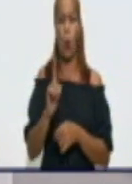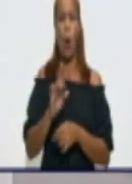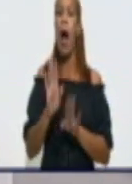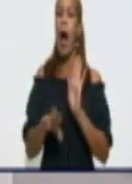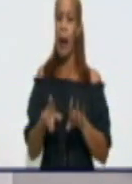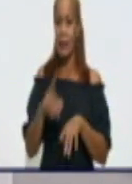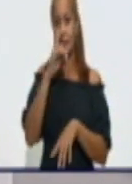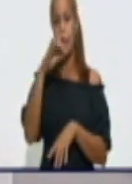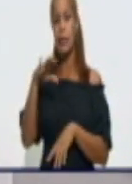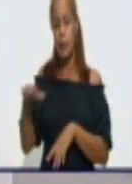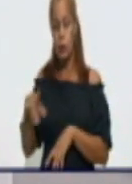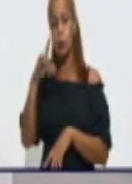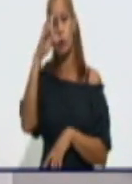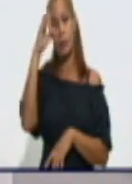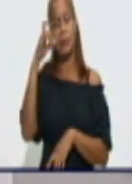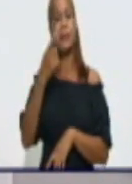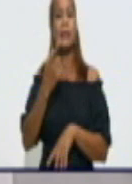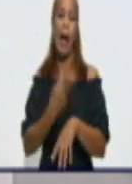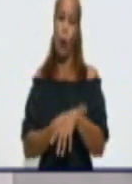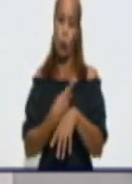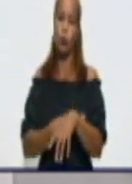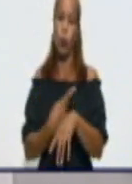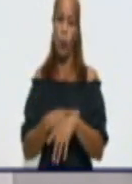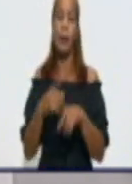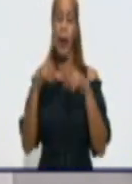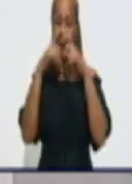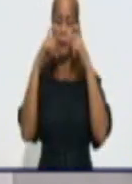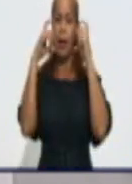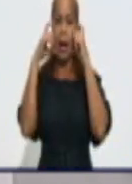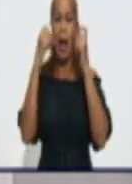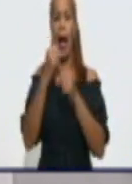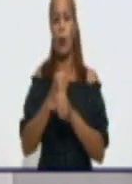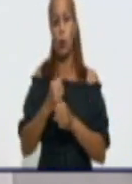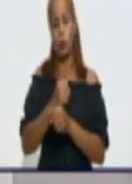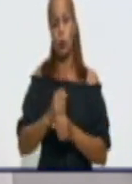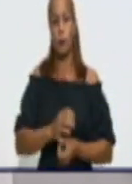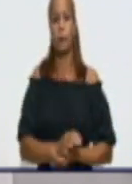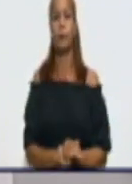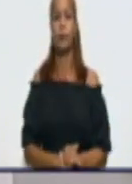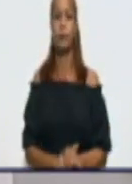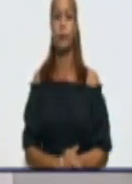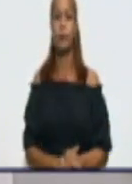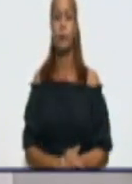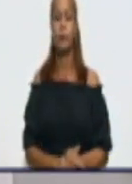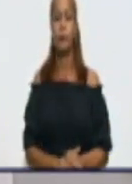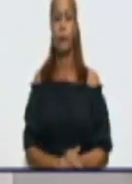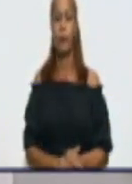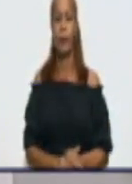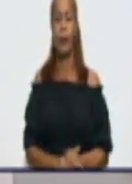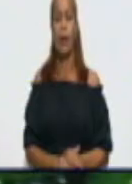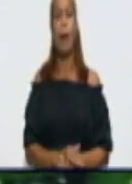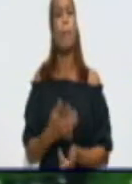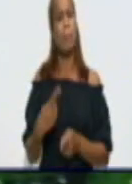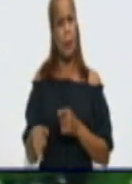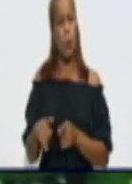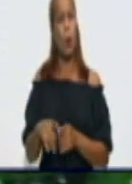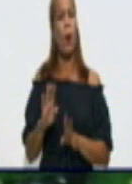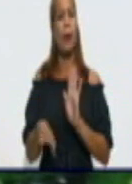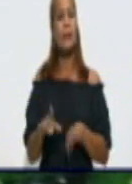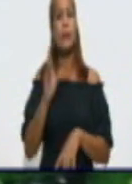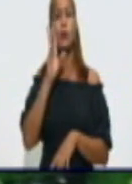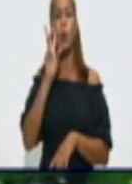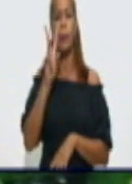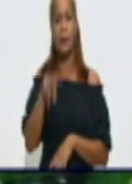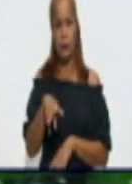embargo, hay otros muy intranquilos, muy inquietos, que no lo toleran, que es muy difícil usarlo. Incluso he visto, por ejemplo, personas con